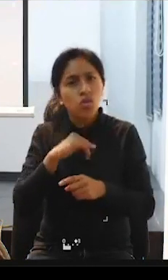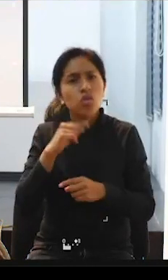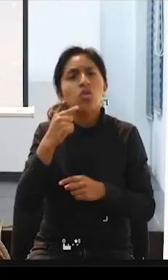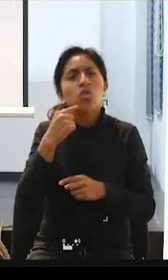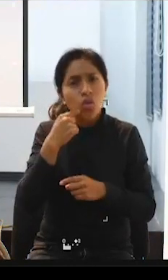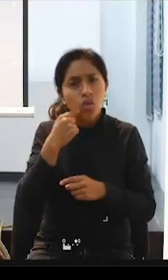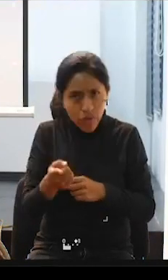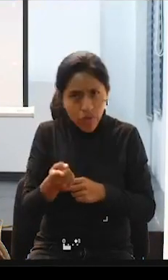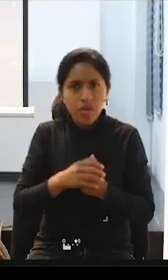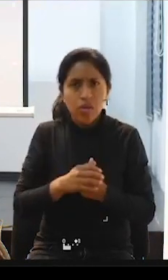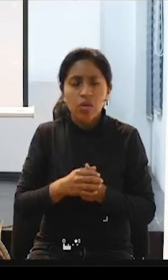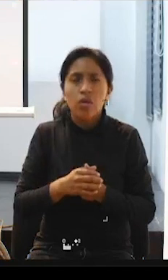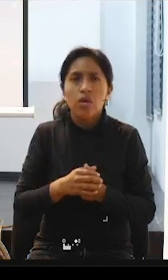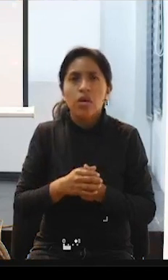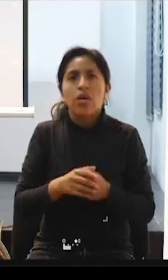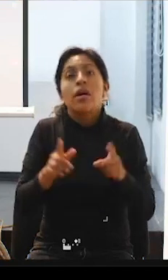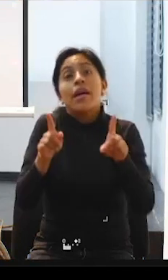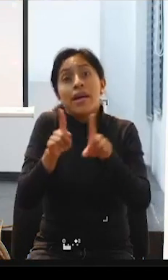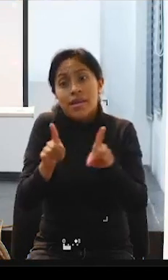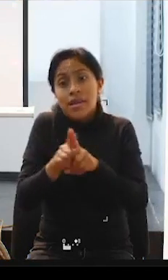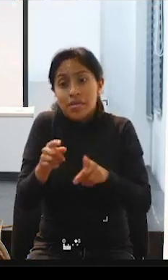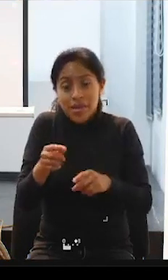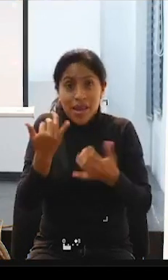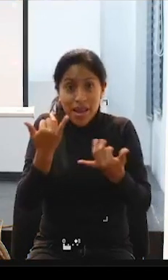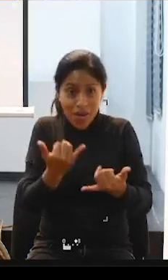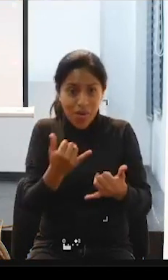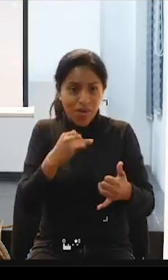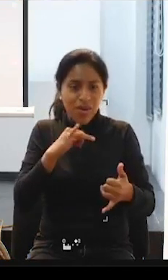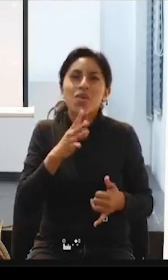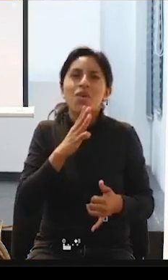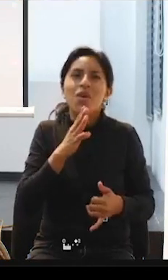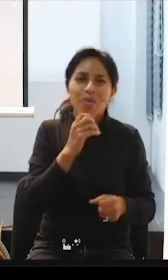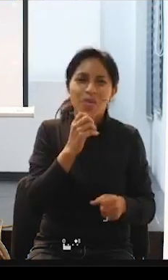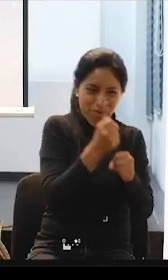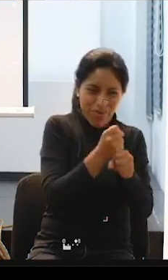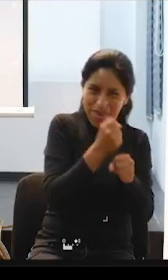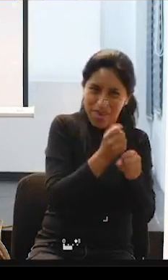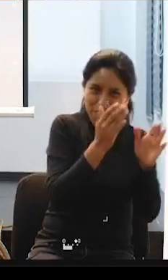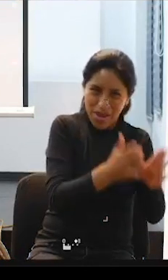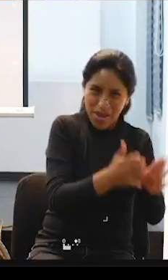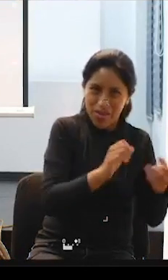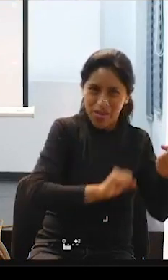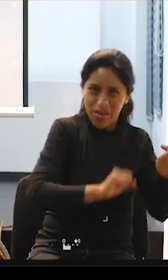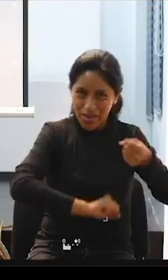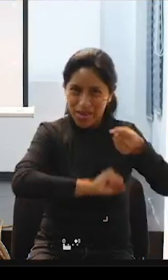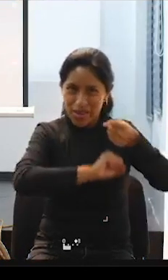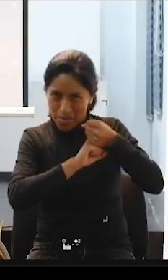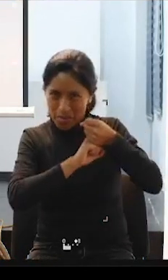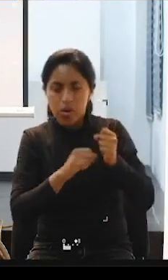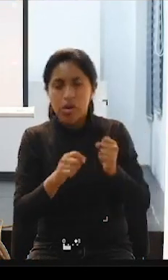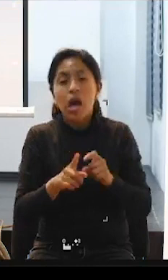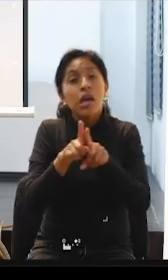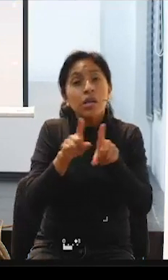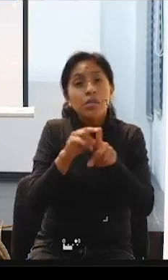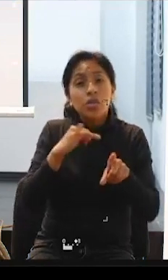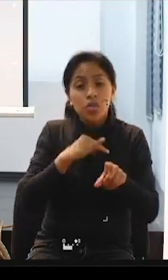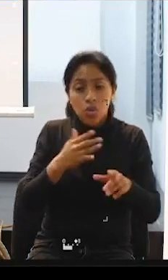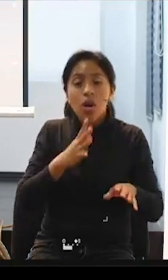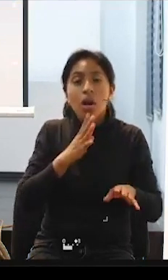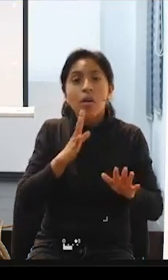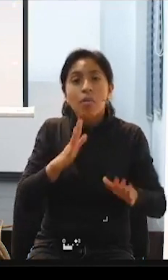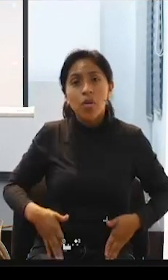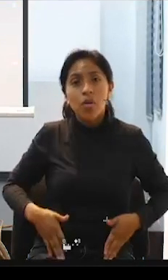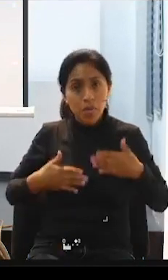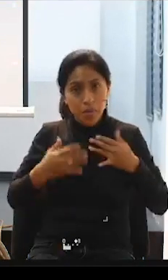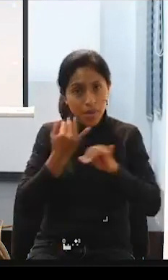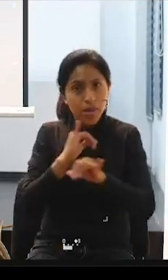bueno, hablando de nuestras trabajadoras, yo cuando nos llegó la invitación a la oficina de vida independiente, pues pensé, uy,